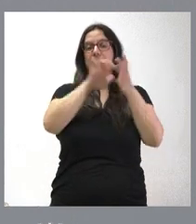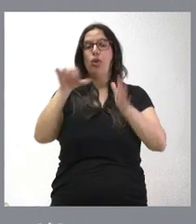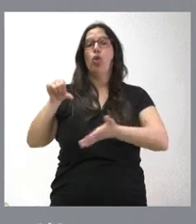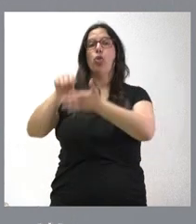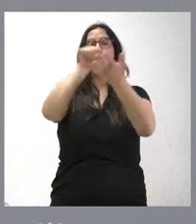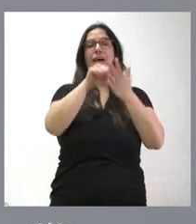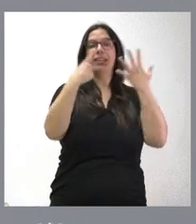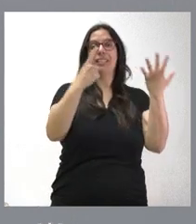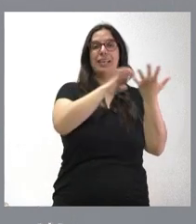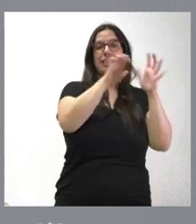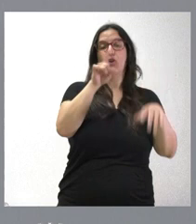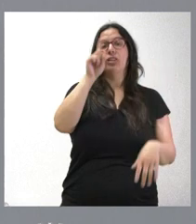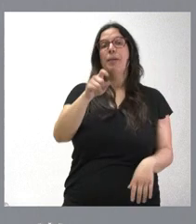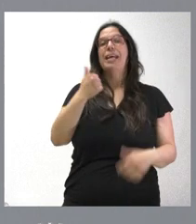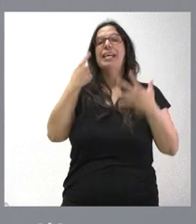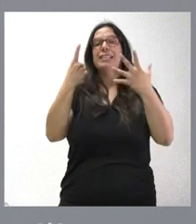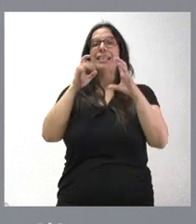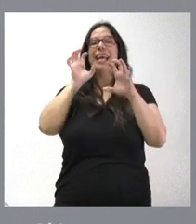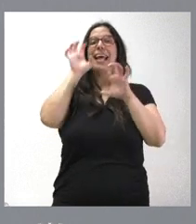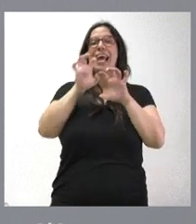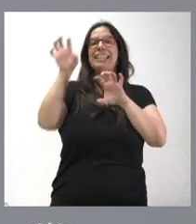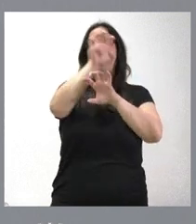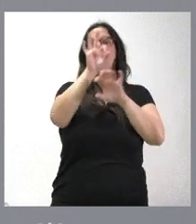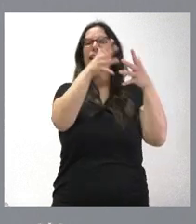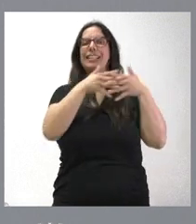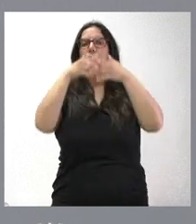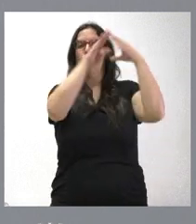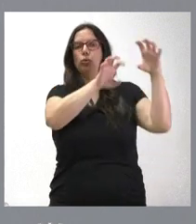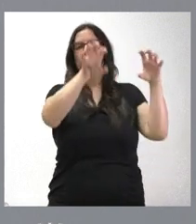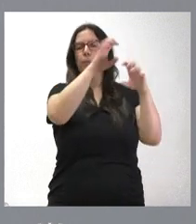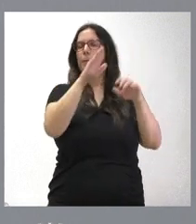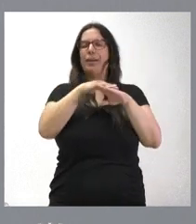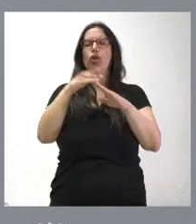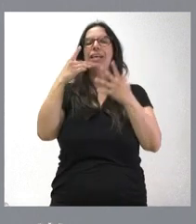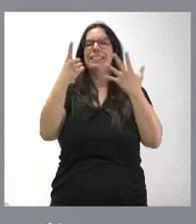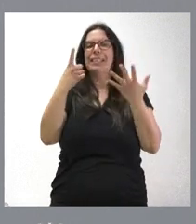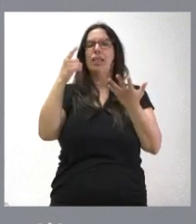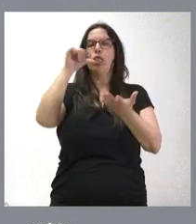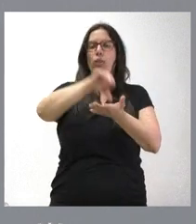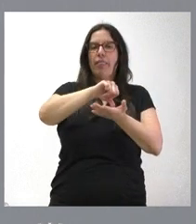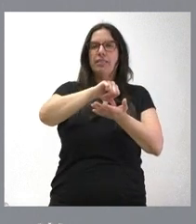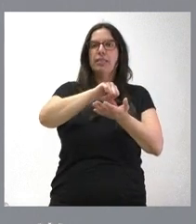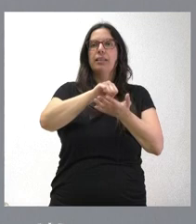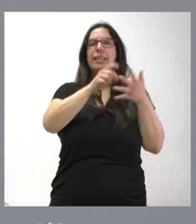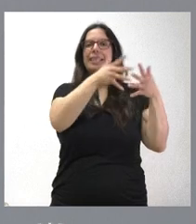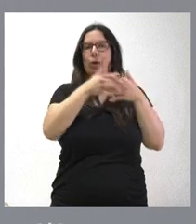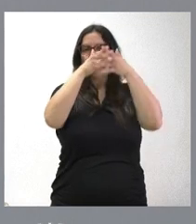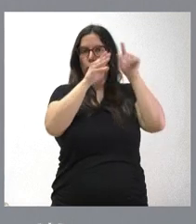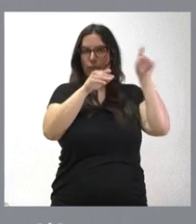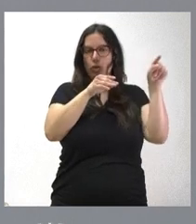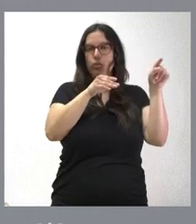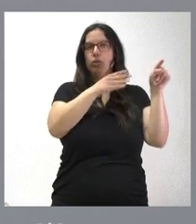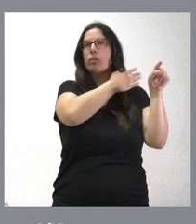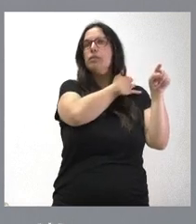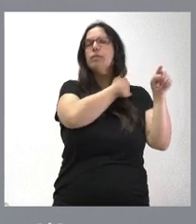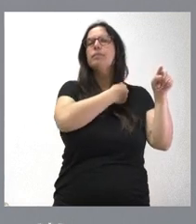y también en seis ciudades de Estados Unidos, que corresponden a su